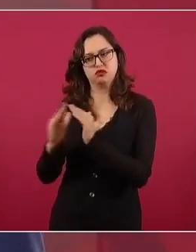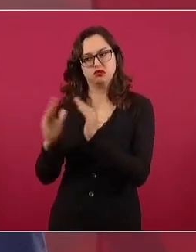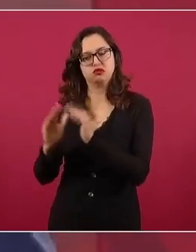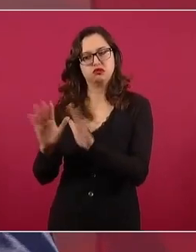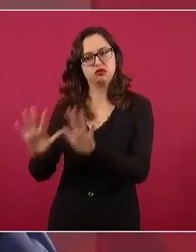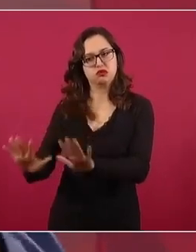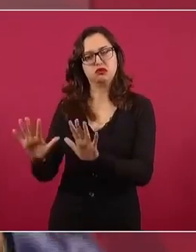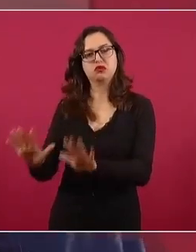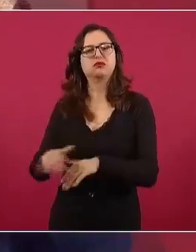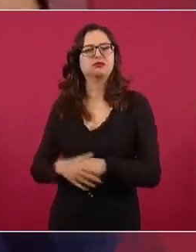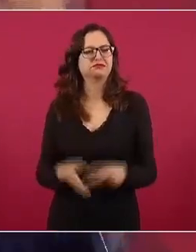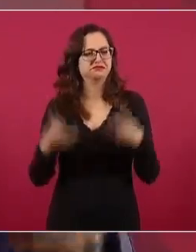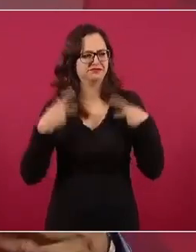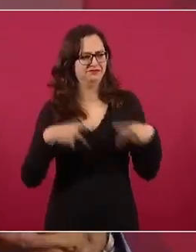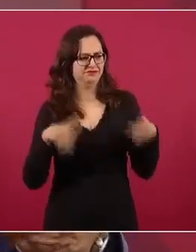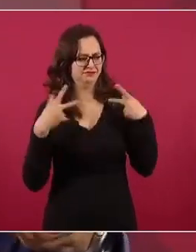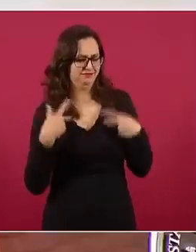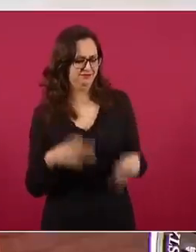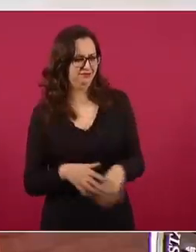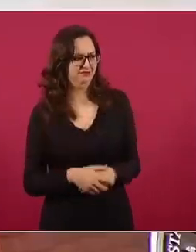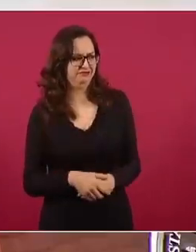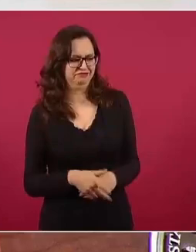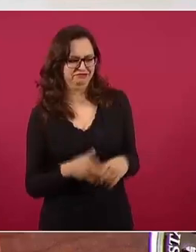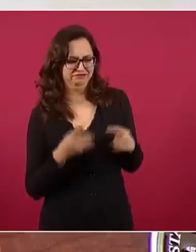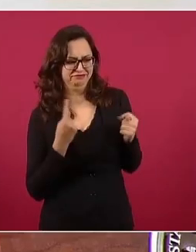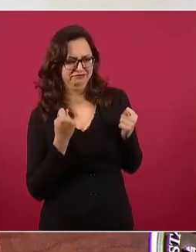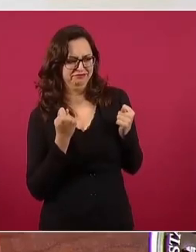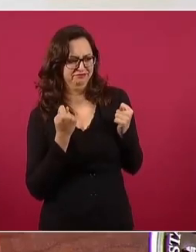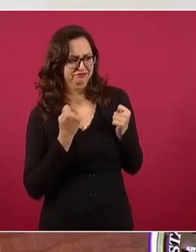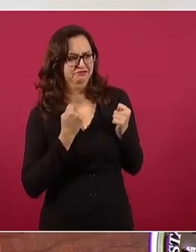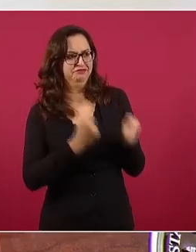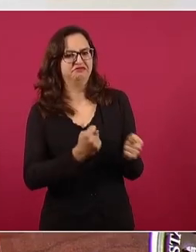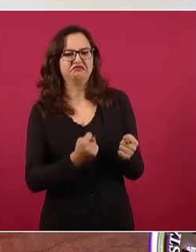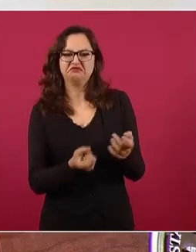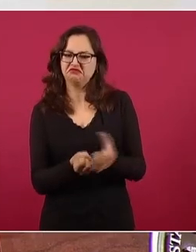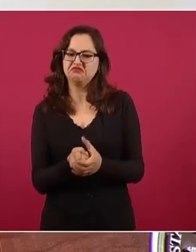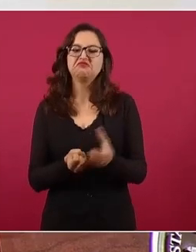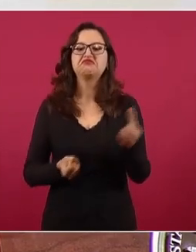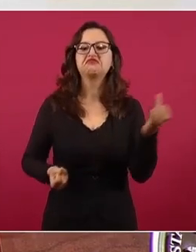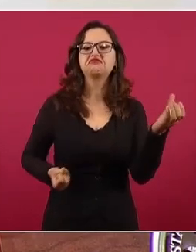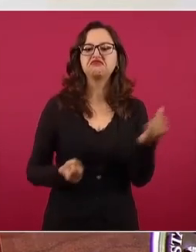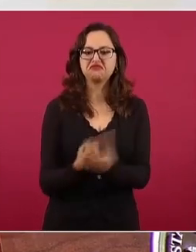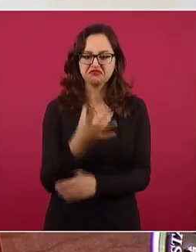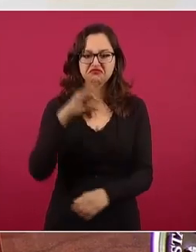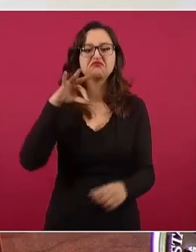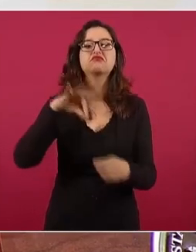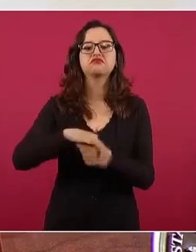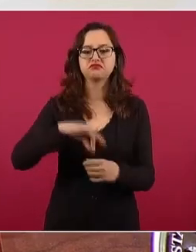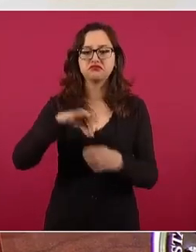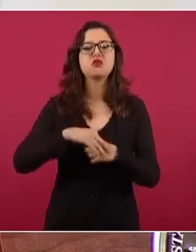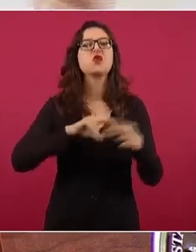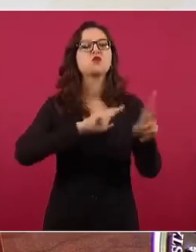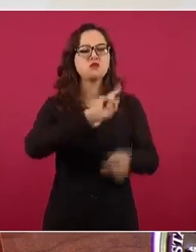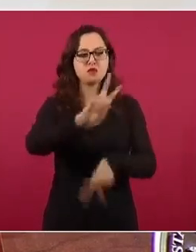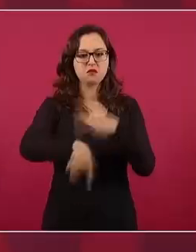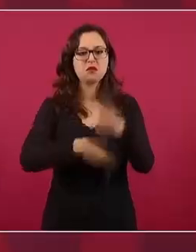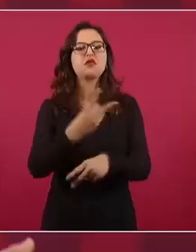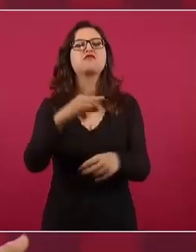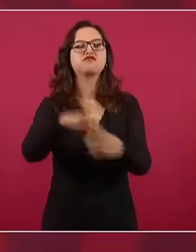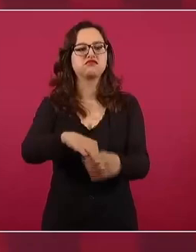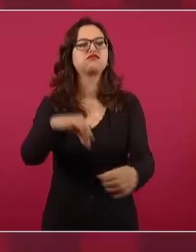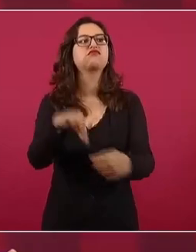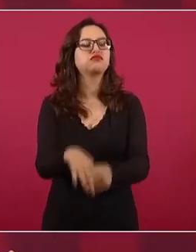la gente salió a votar, porque cuando la gente no